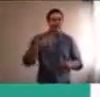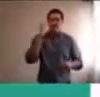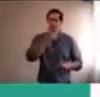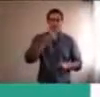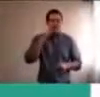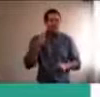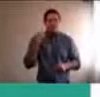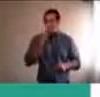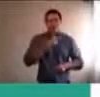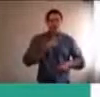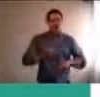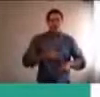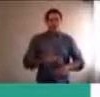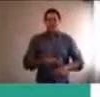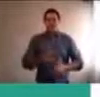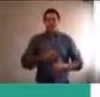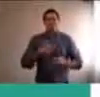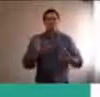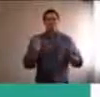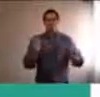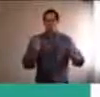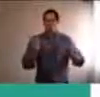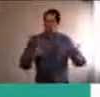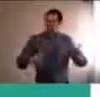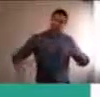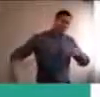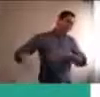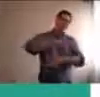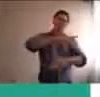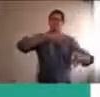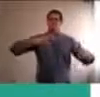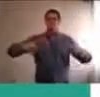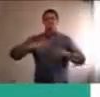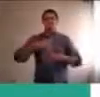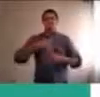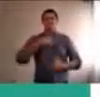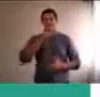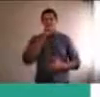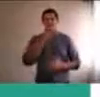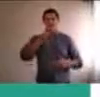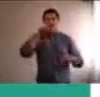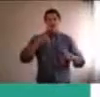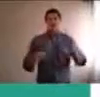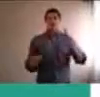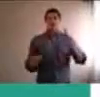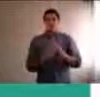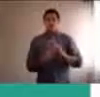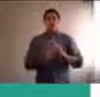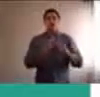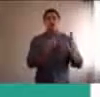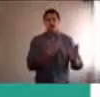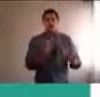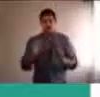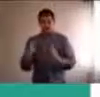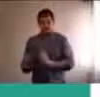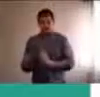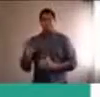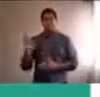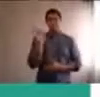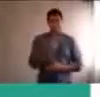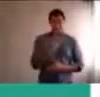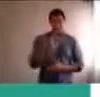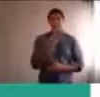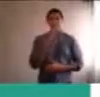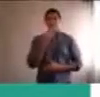y, este, este, esta, esta pausa, de organizador semanal, nos obliga, realmente, a, también nosotros,